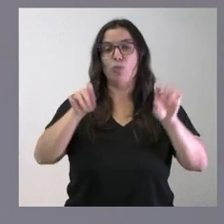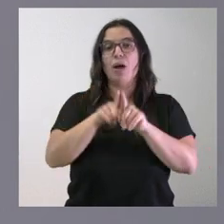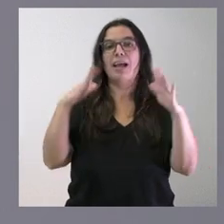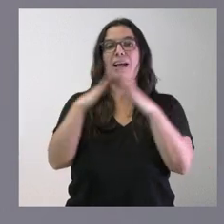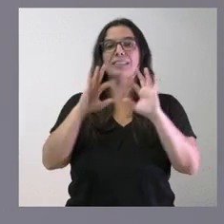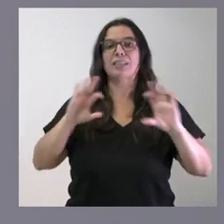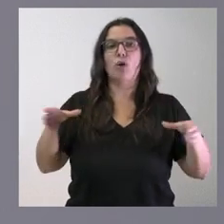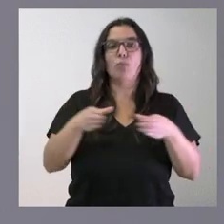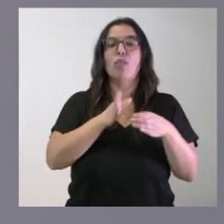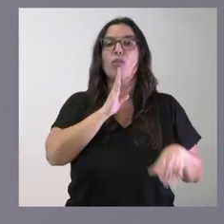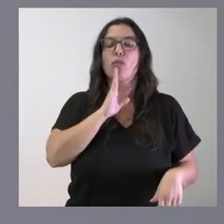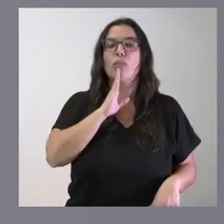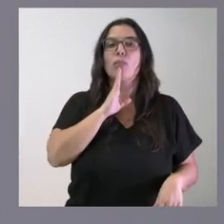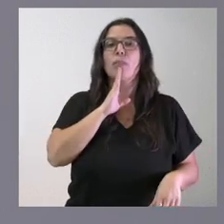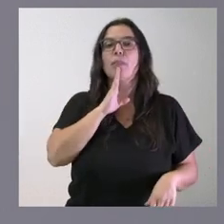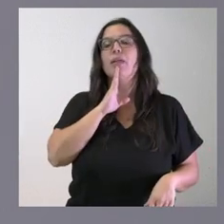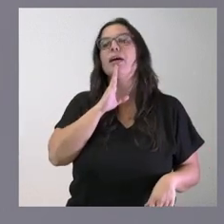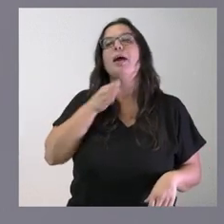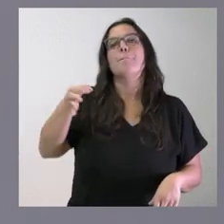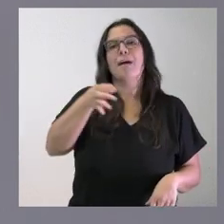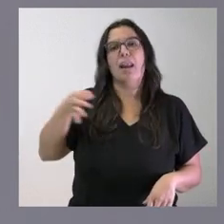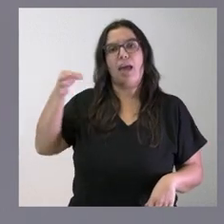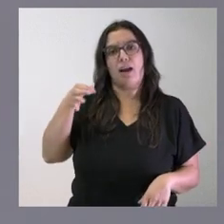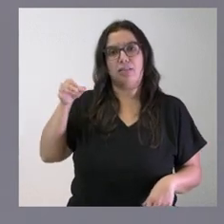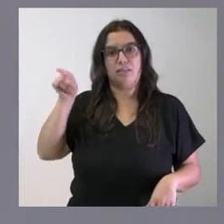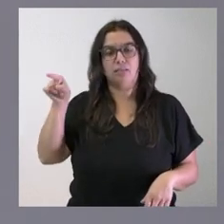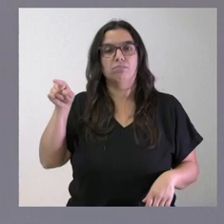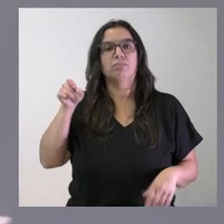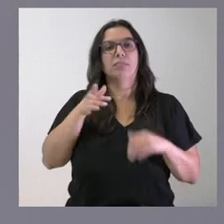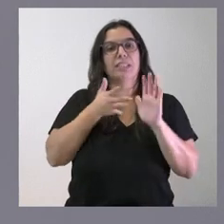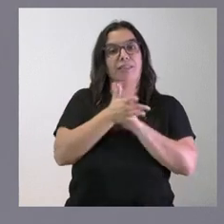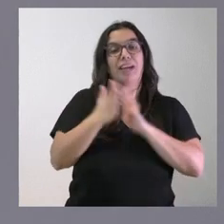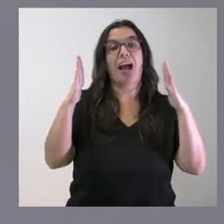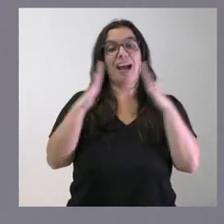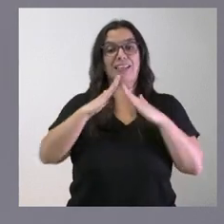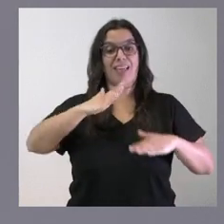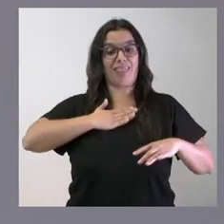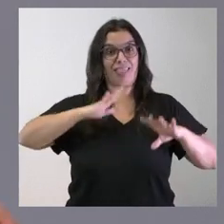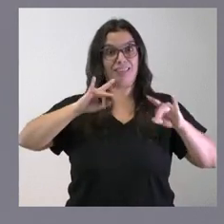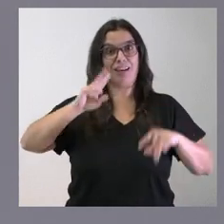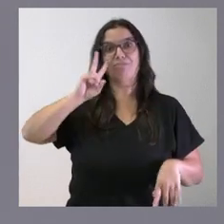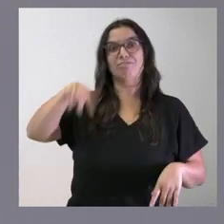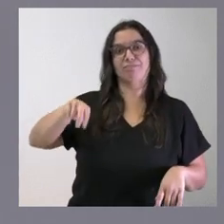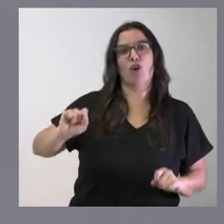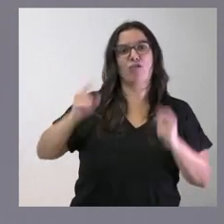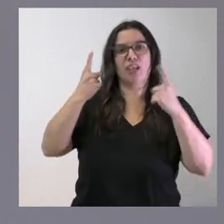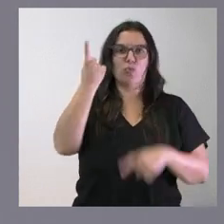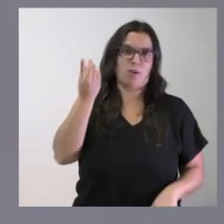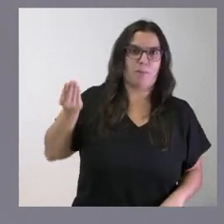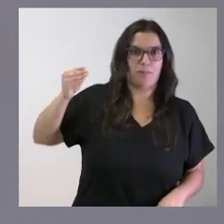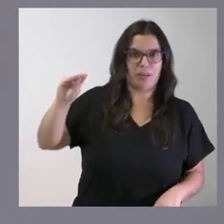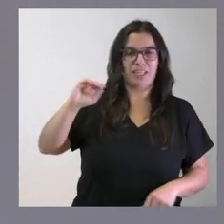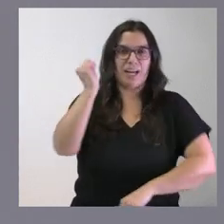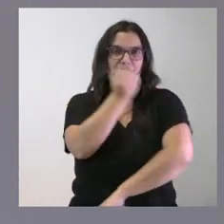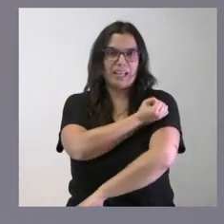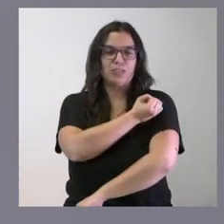comunidad en la comunidad de Baleares. Por tanto, disponemos de una nueva casa reconocida a tal efecto en el registro,